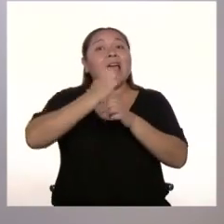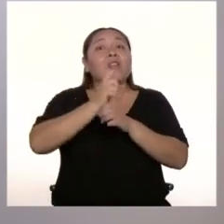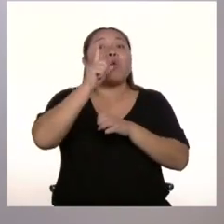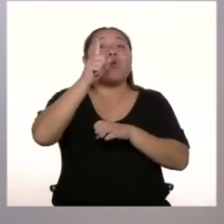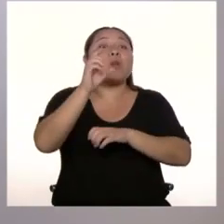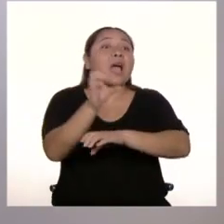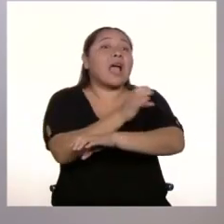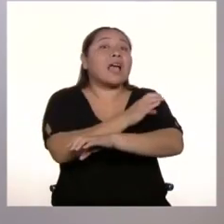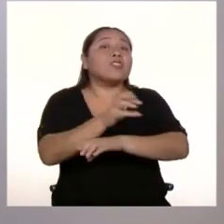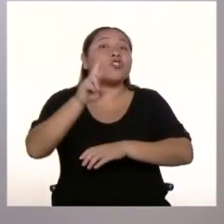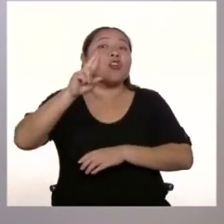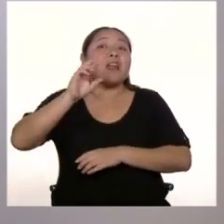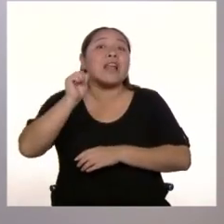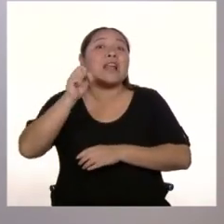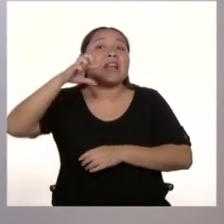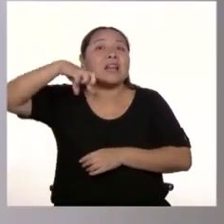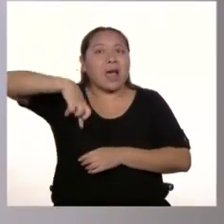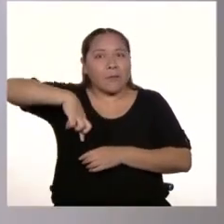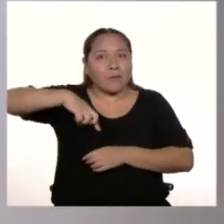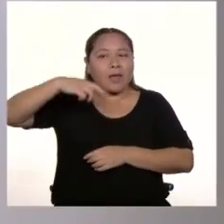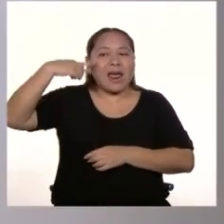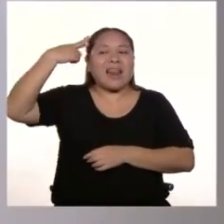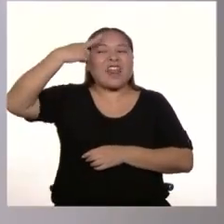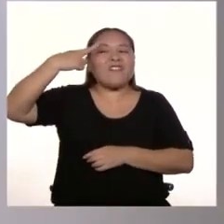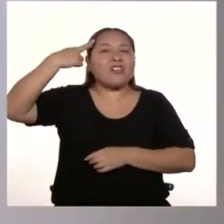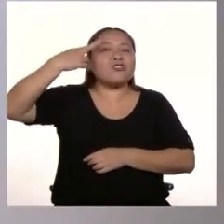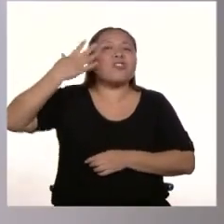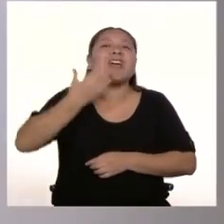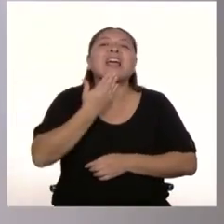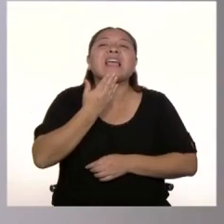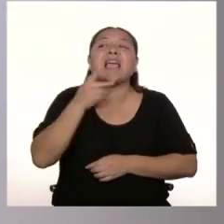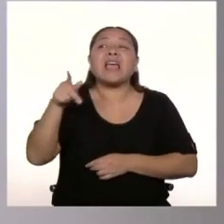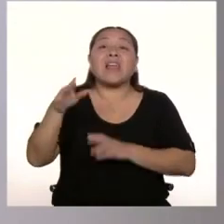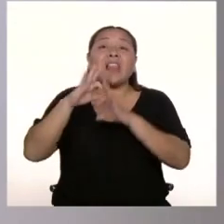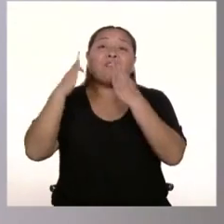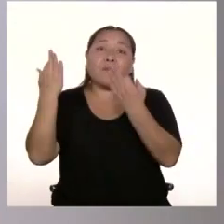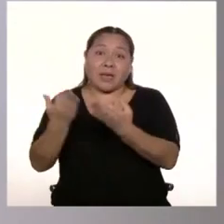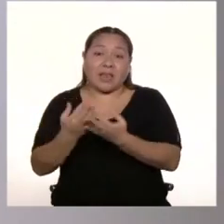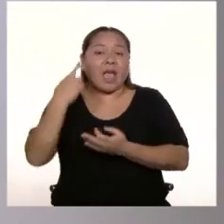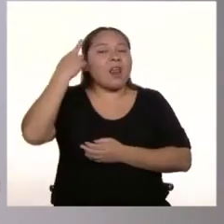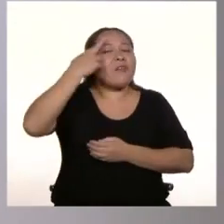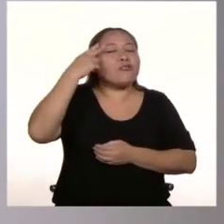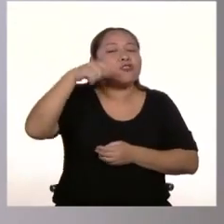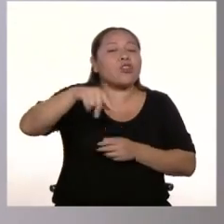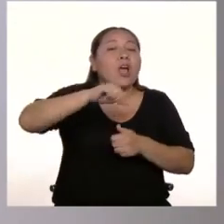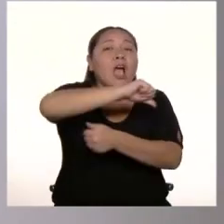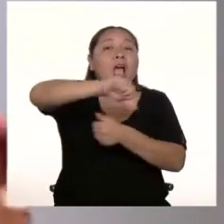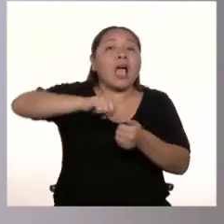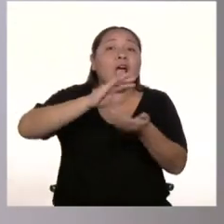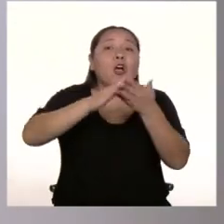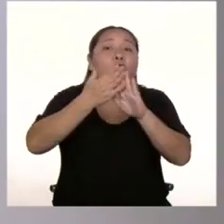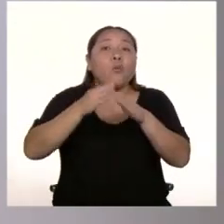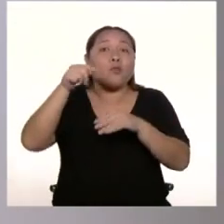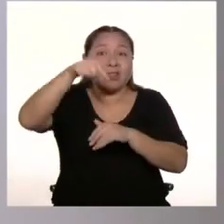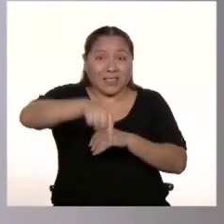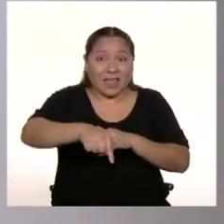en género rap para hacer reflexionar a nuestra familia y a nuestra comunidad sobre los nuevos hábitos que debemos adquirir